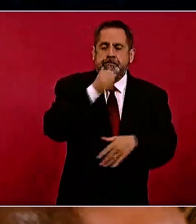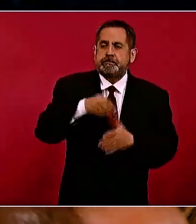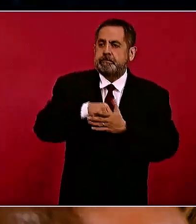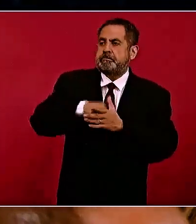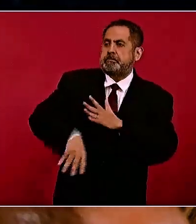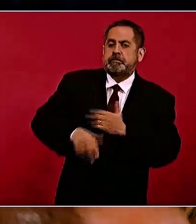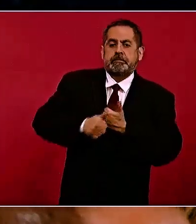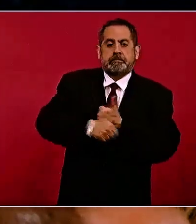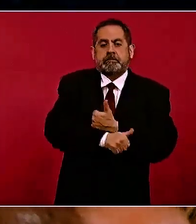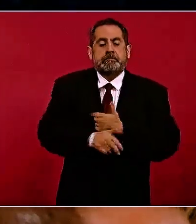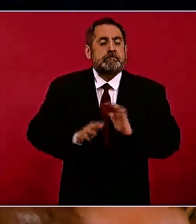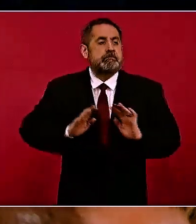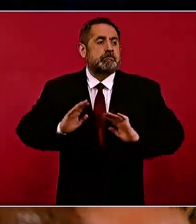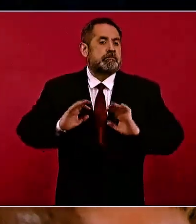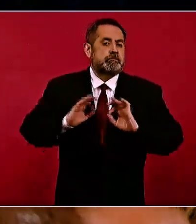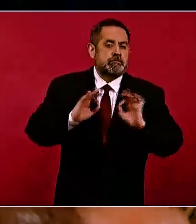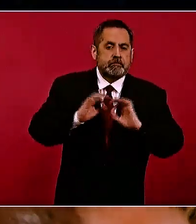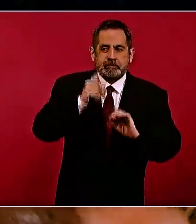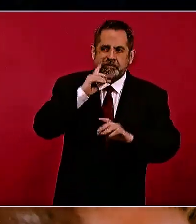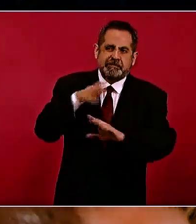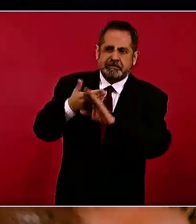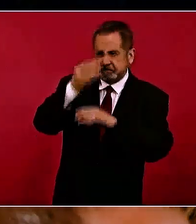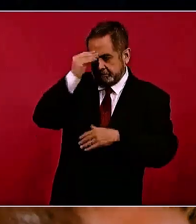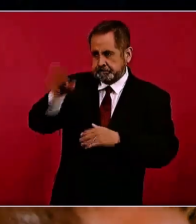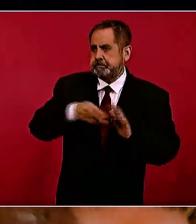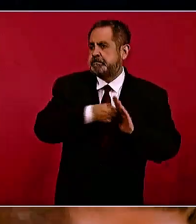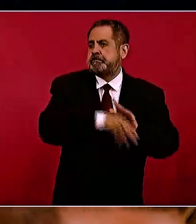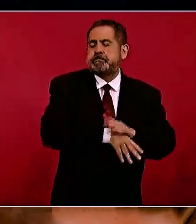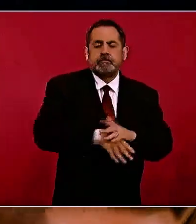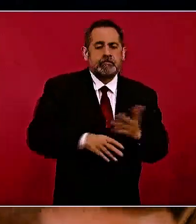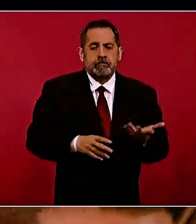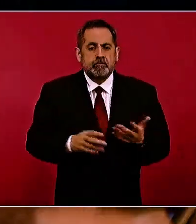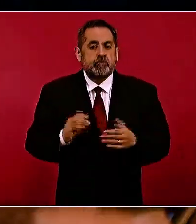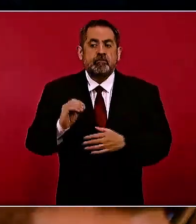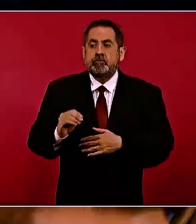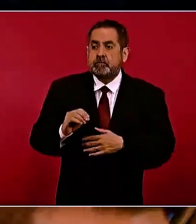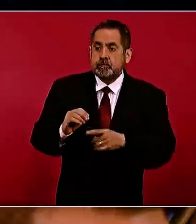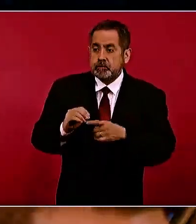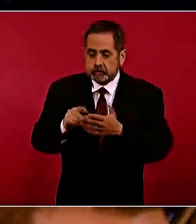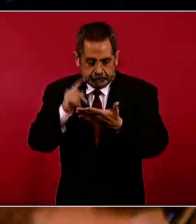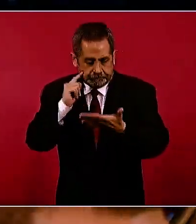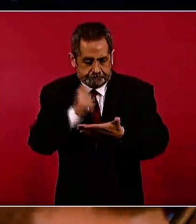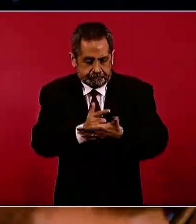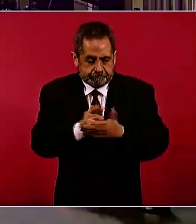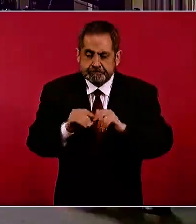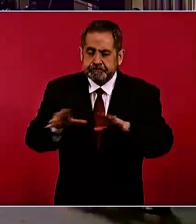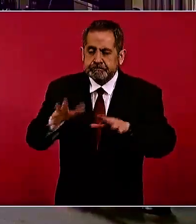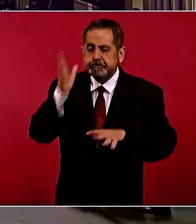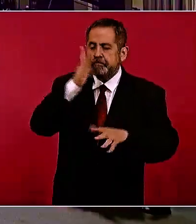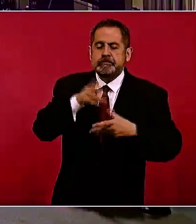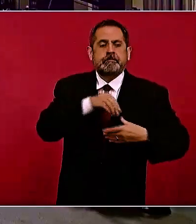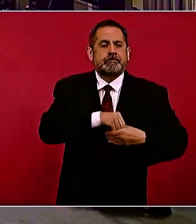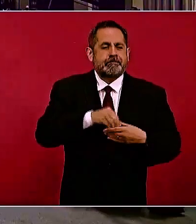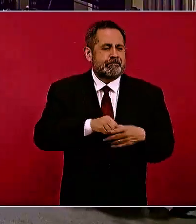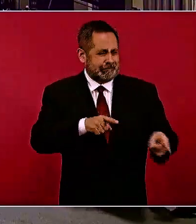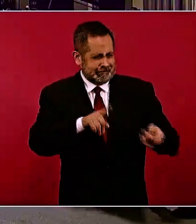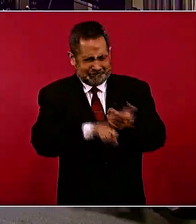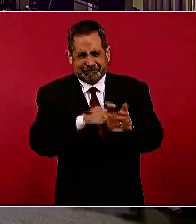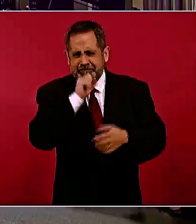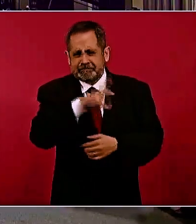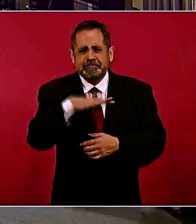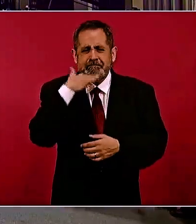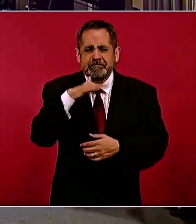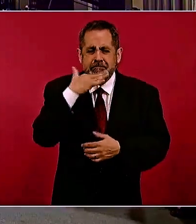afectar ciertos intereses o para beneficiar otros intereses. Otro tipo de corrupción es